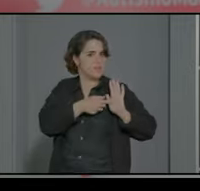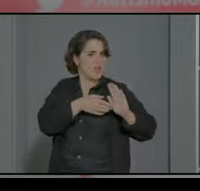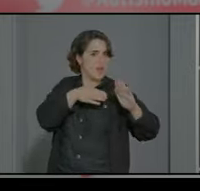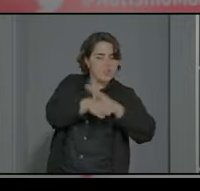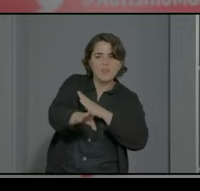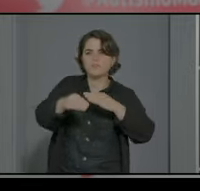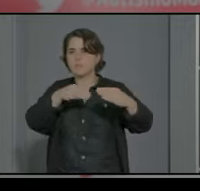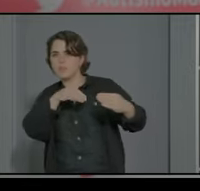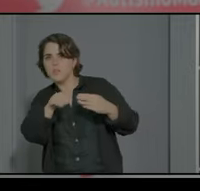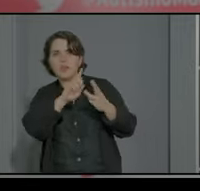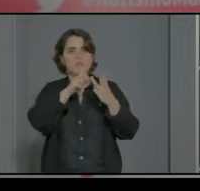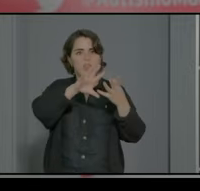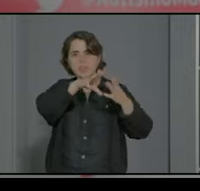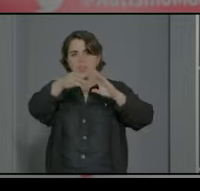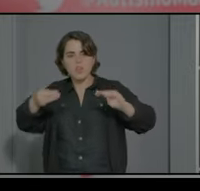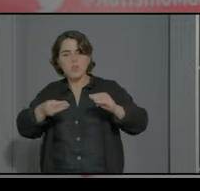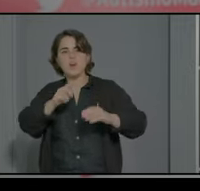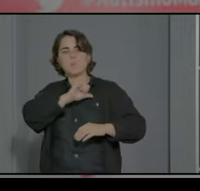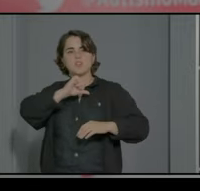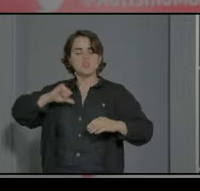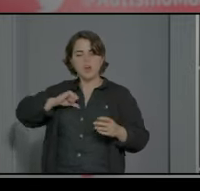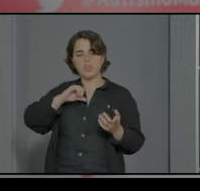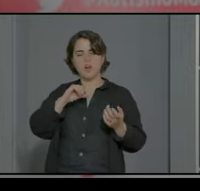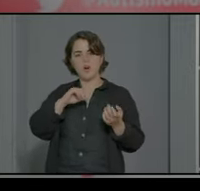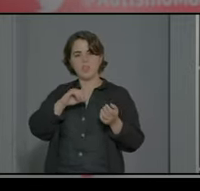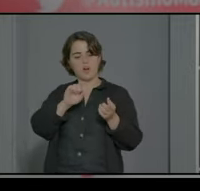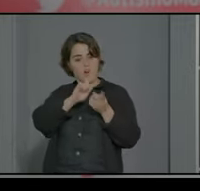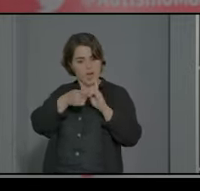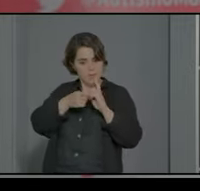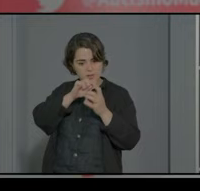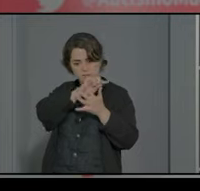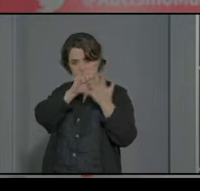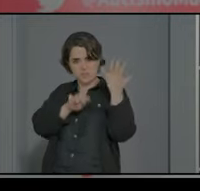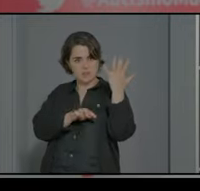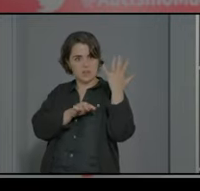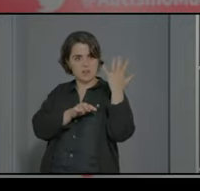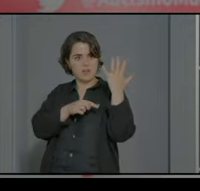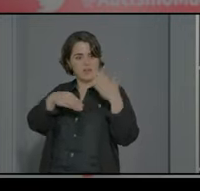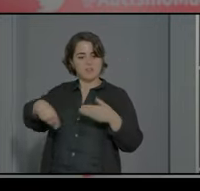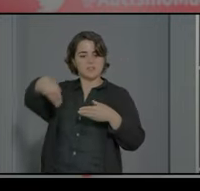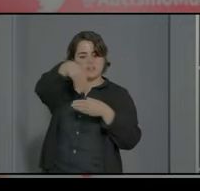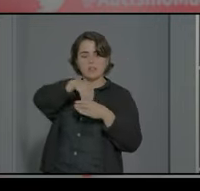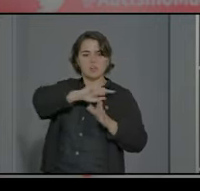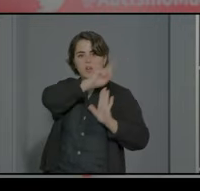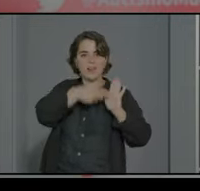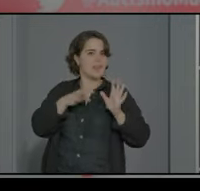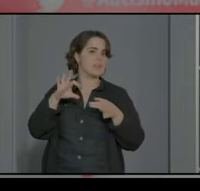la flexibilidad la adaptación la personalización los cambios todo eso es intrínseco a cualquier ley